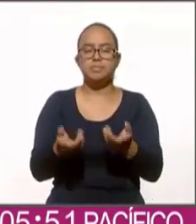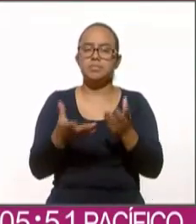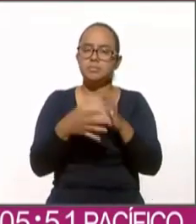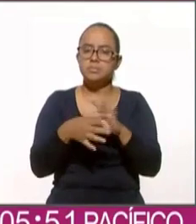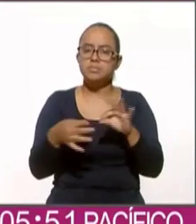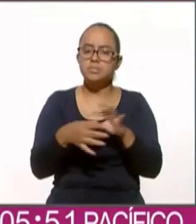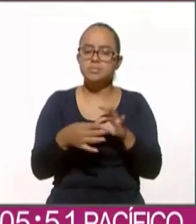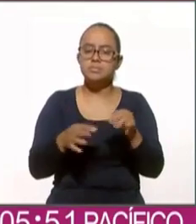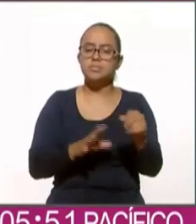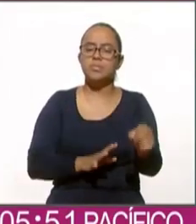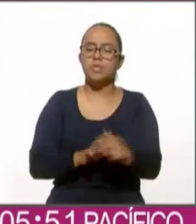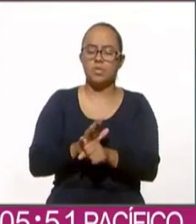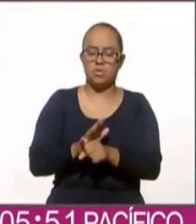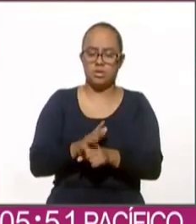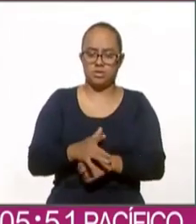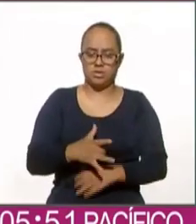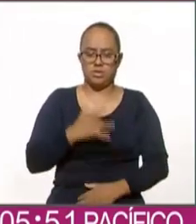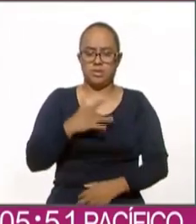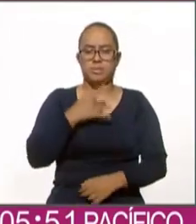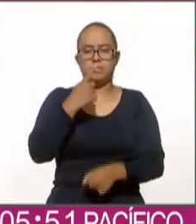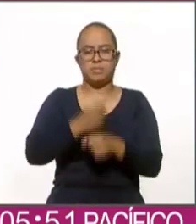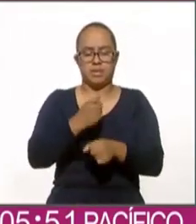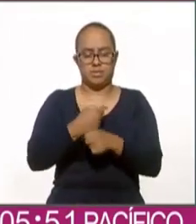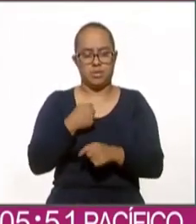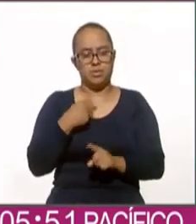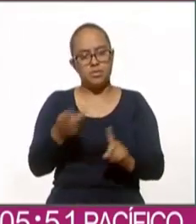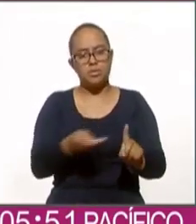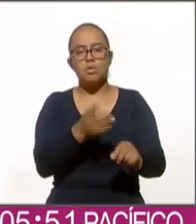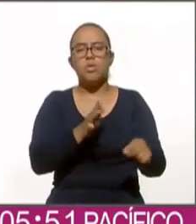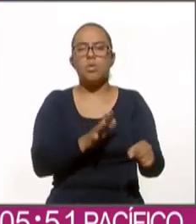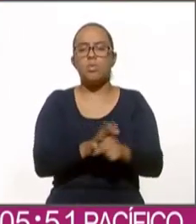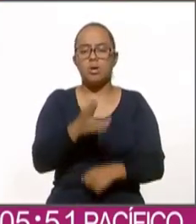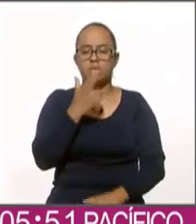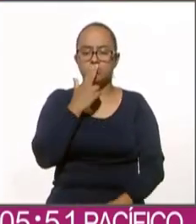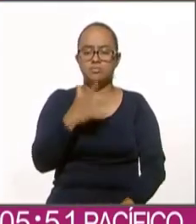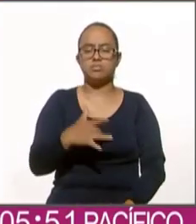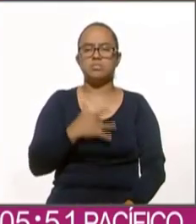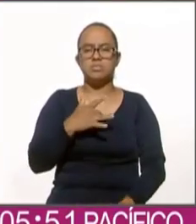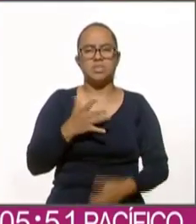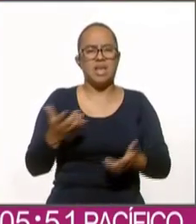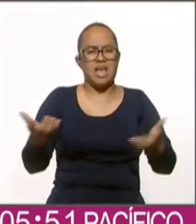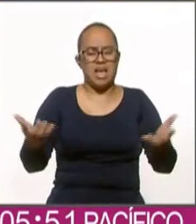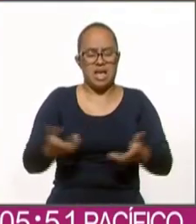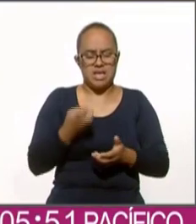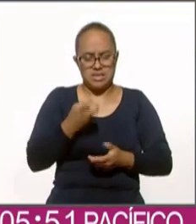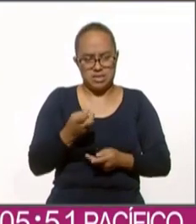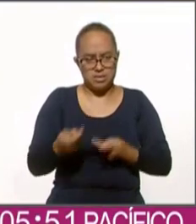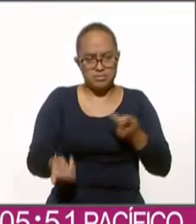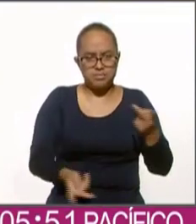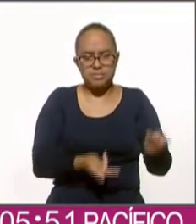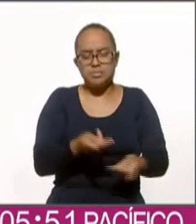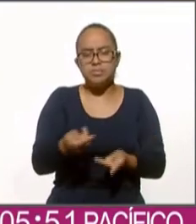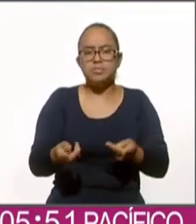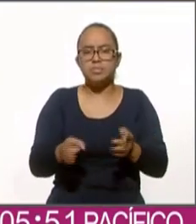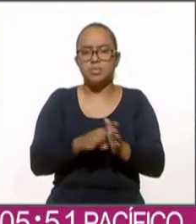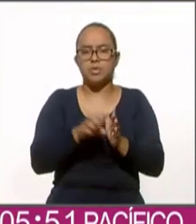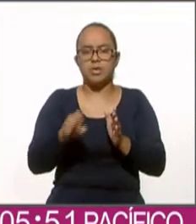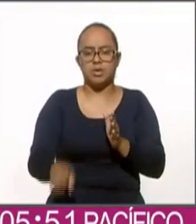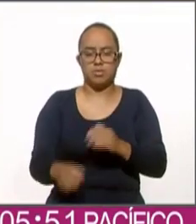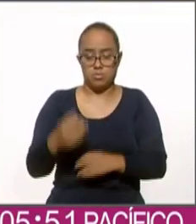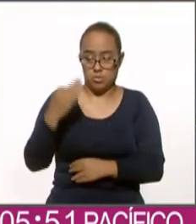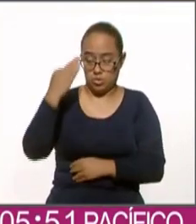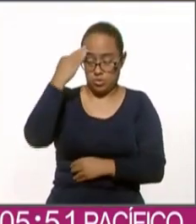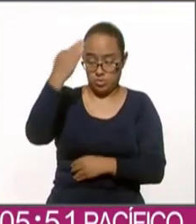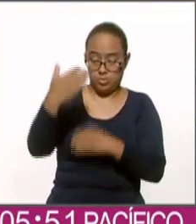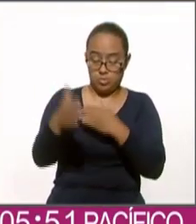Platícanos, ¿cuál es el sentido? Quisiera empezar con esta pregunta. ¿Cuál es el sentido de realizar una encuesta cuando los tiempos